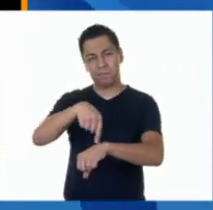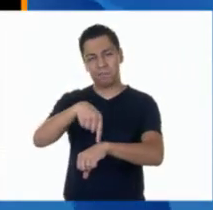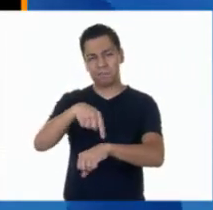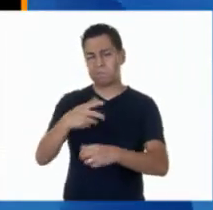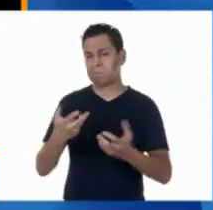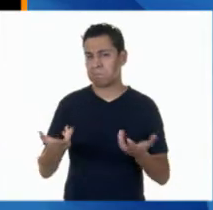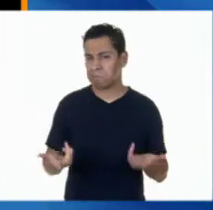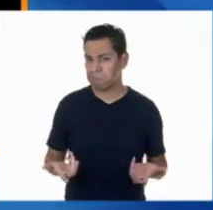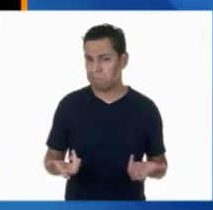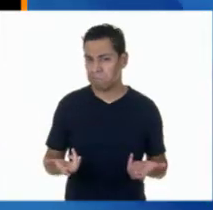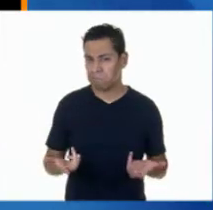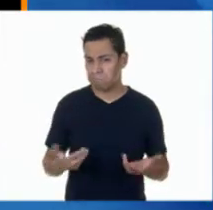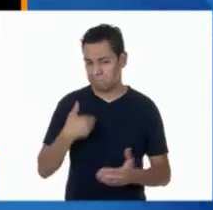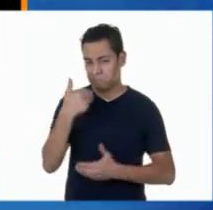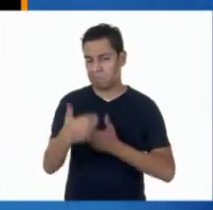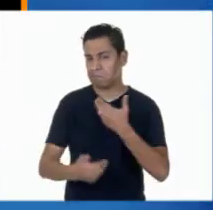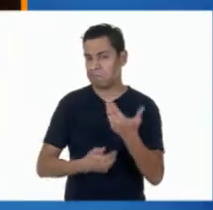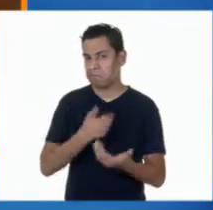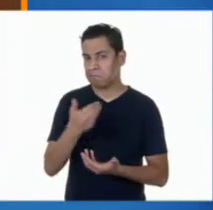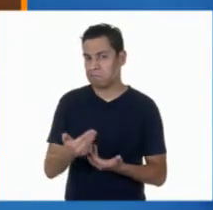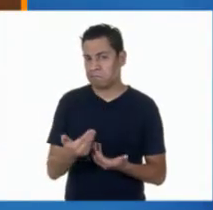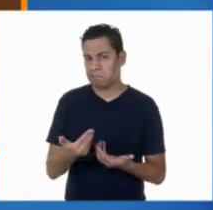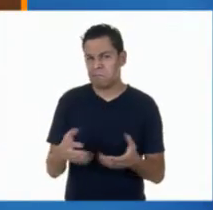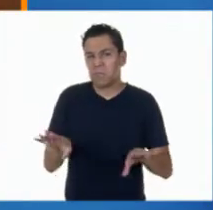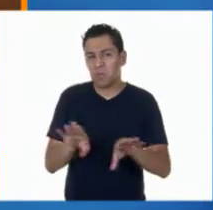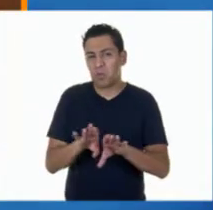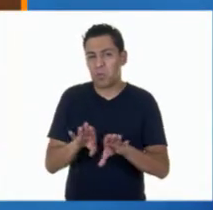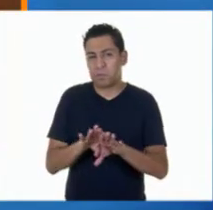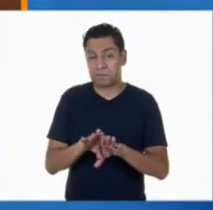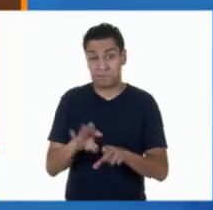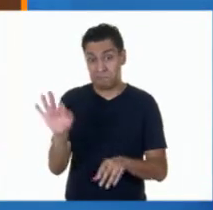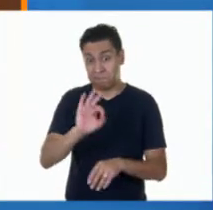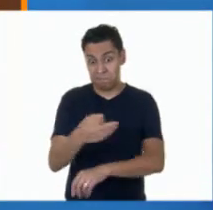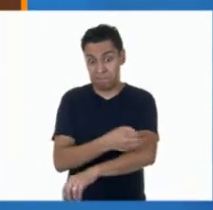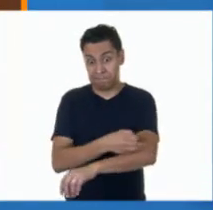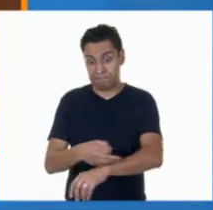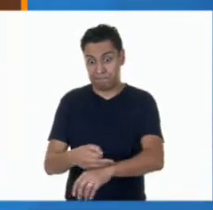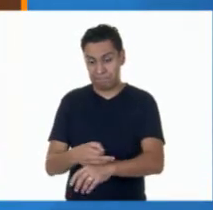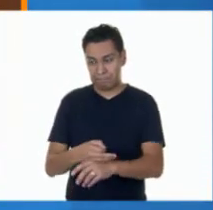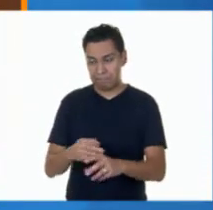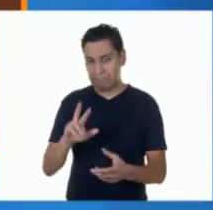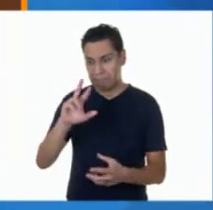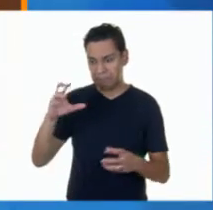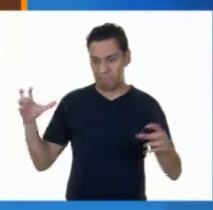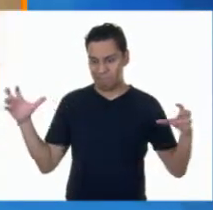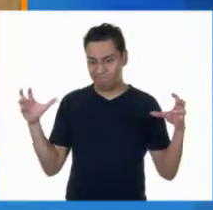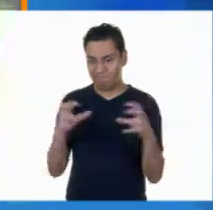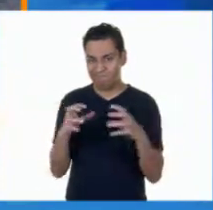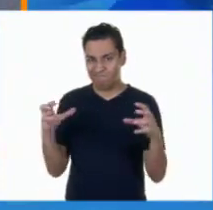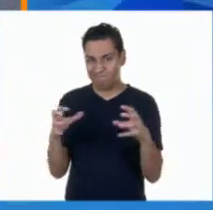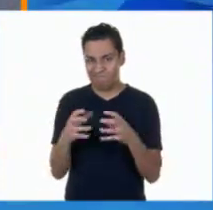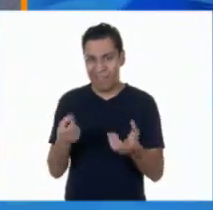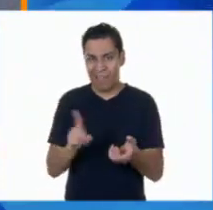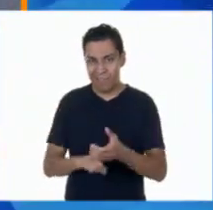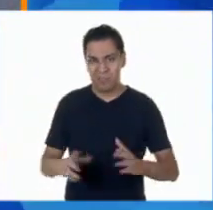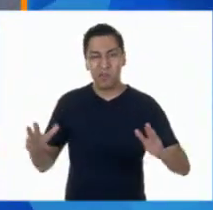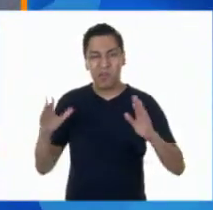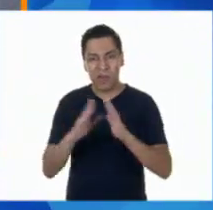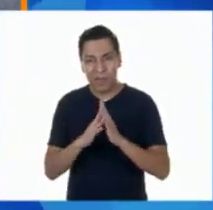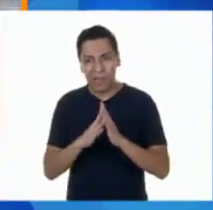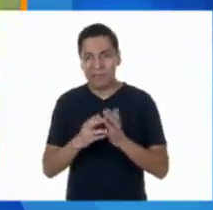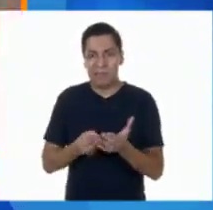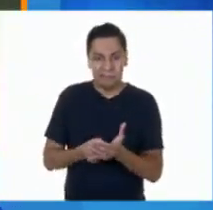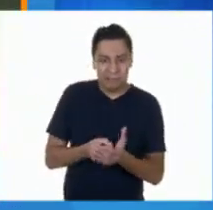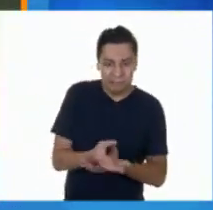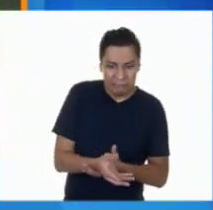afectar a la persona que se muestra decaída. Por ejemplo, una discusión con un amigo, un malentendido con alguien, no poder salir a la calle,